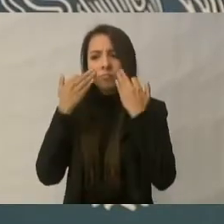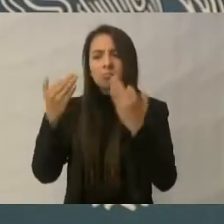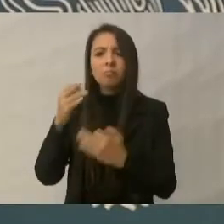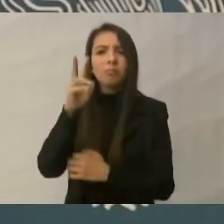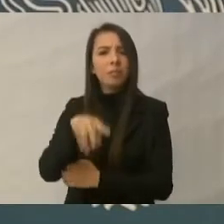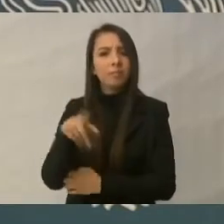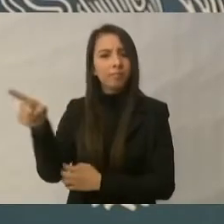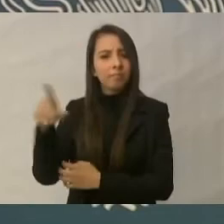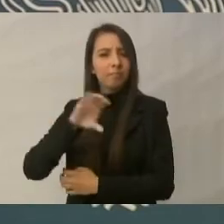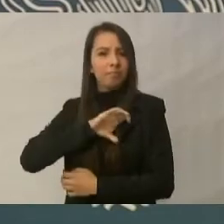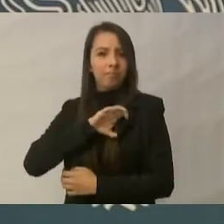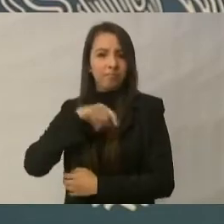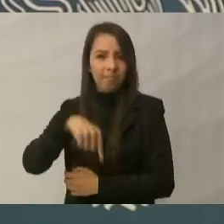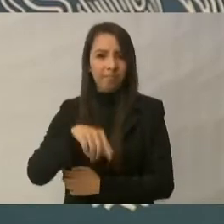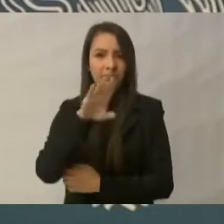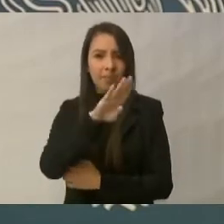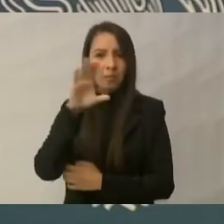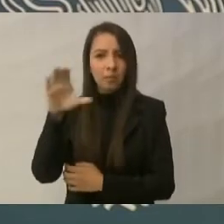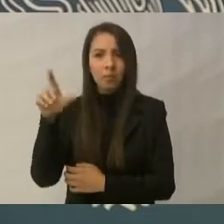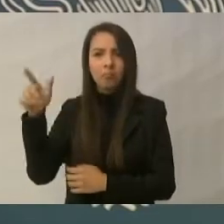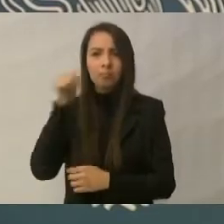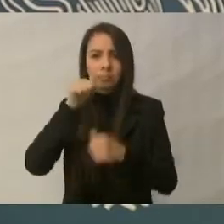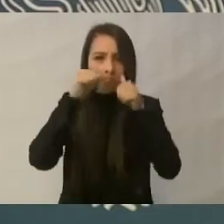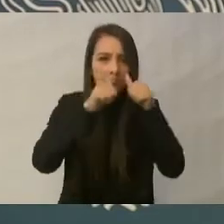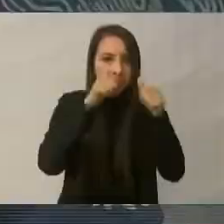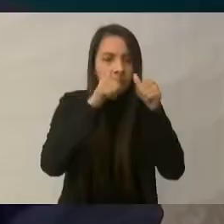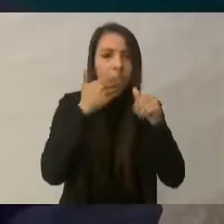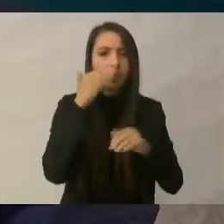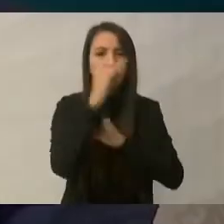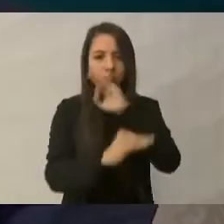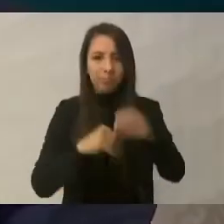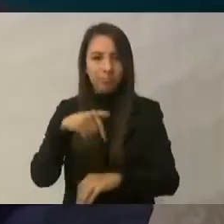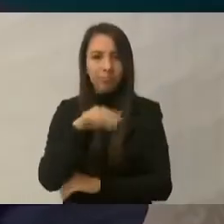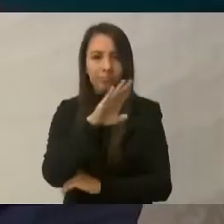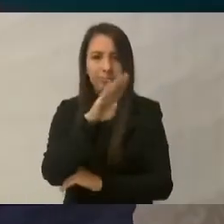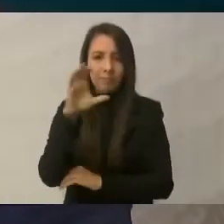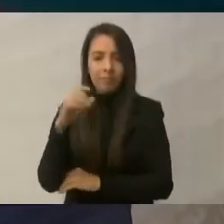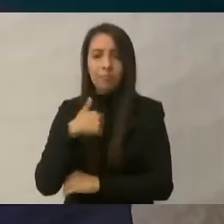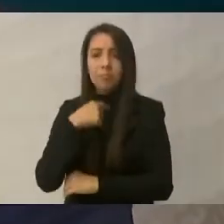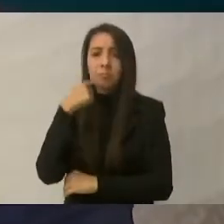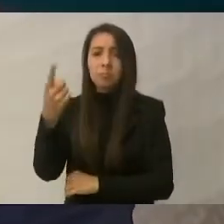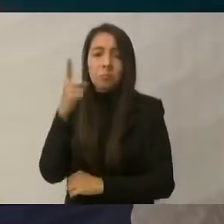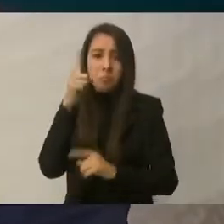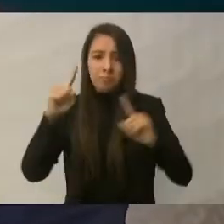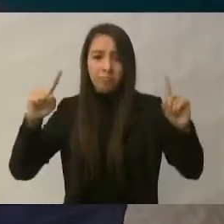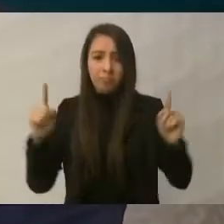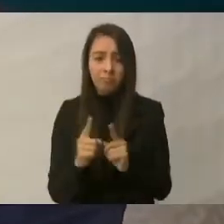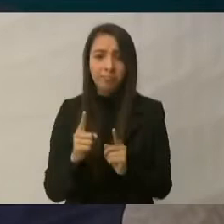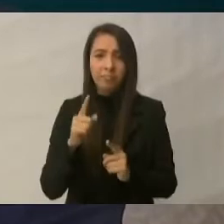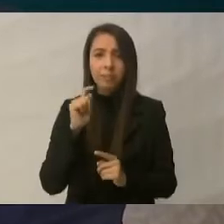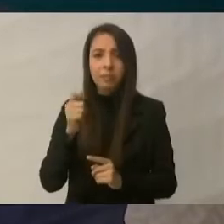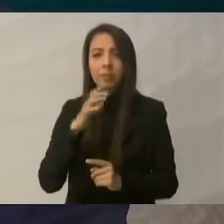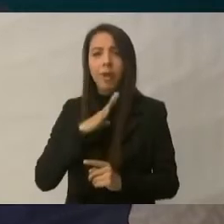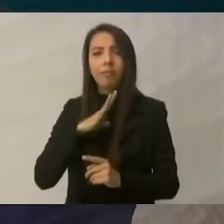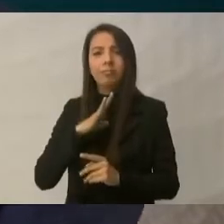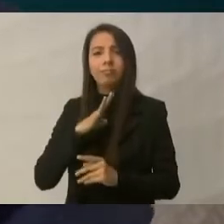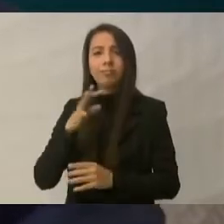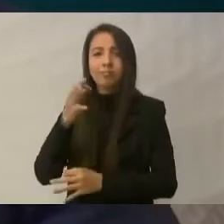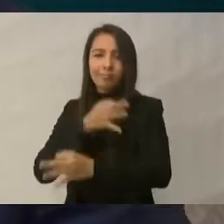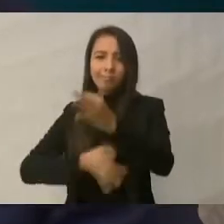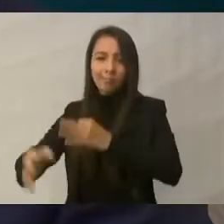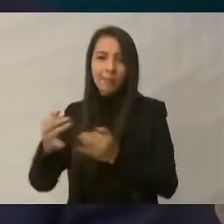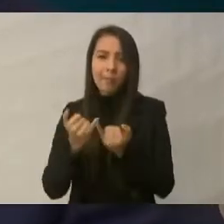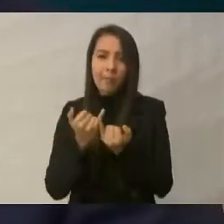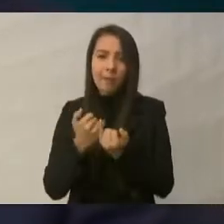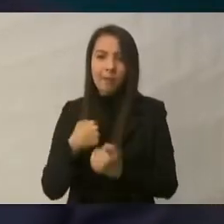y el afecto que ha tenido usted por Baja California. Lo único que le puedo decir es que hay reciprocidad del